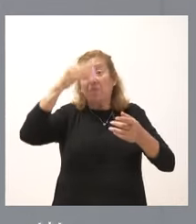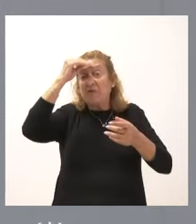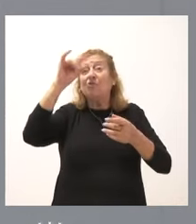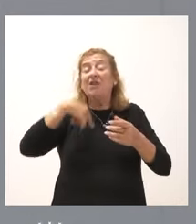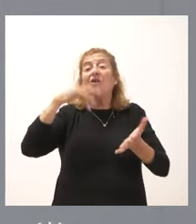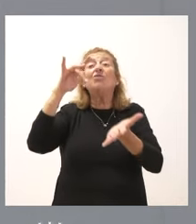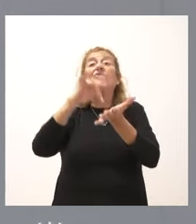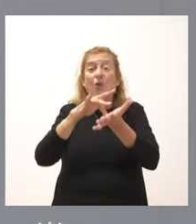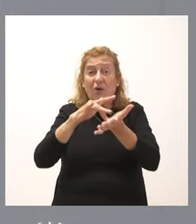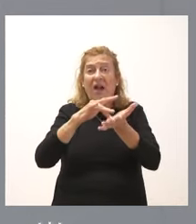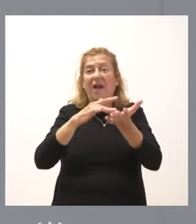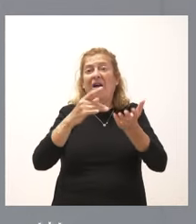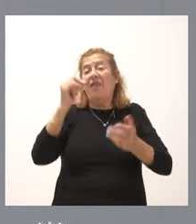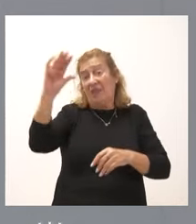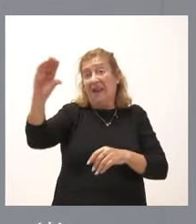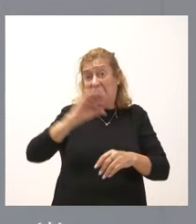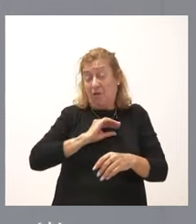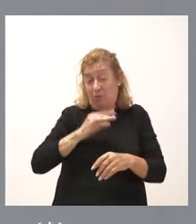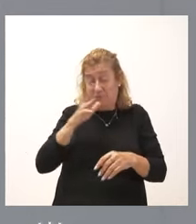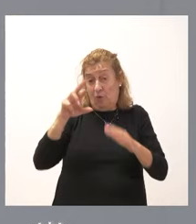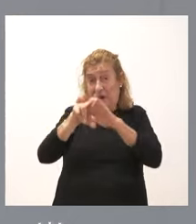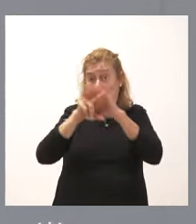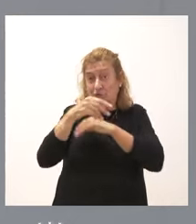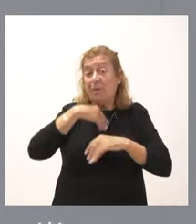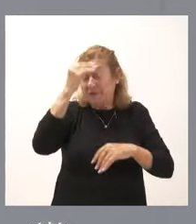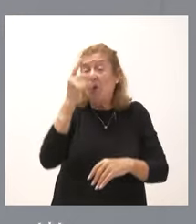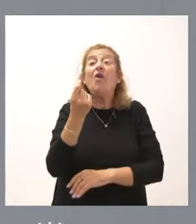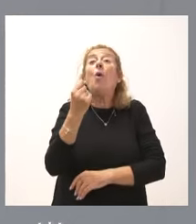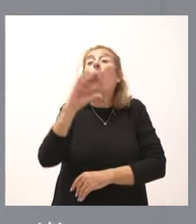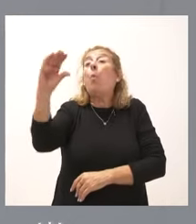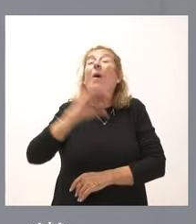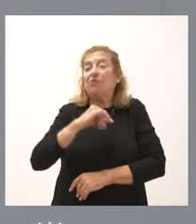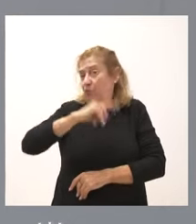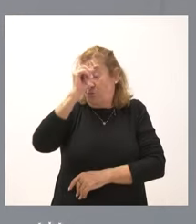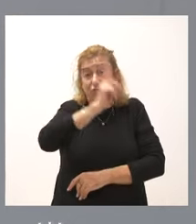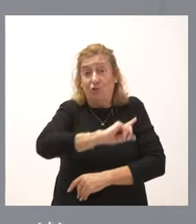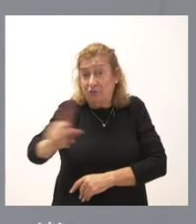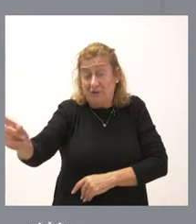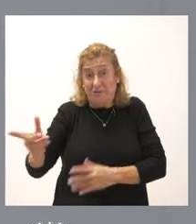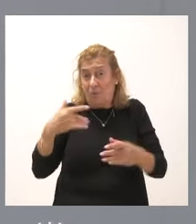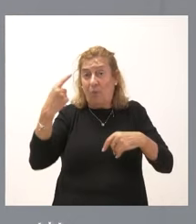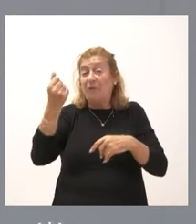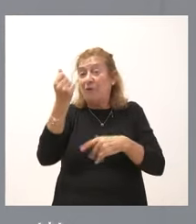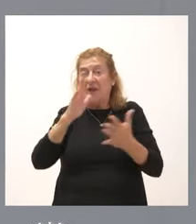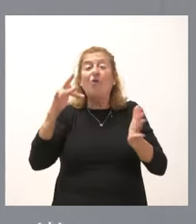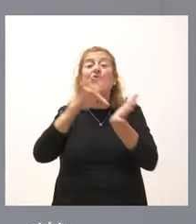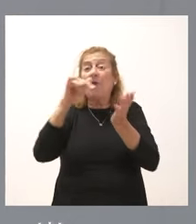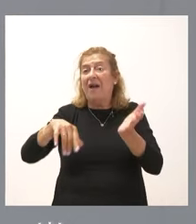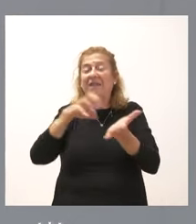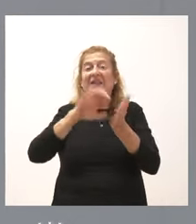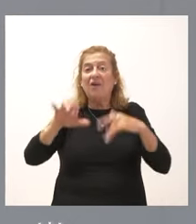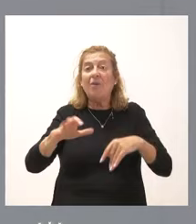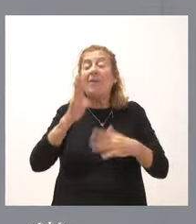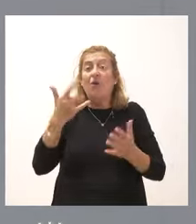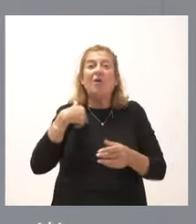tocará una cantidad de esos recursos. No sabemos cuál será el volumen global, no sabemos cuál es la cantidad que nos va a tocar a Castilla y León, pero parece